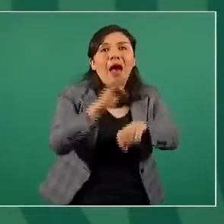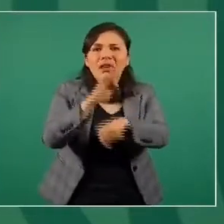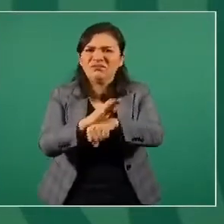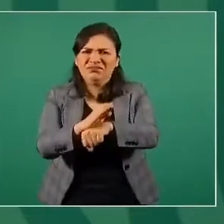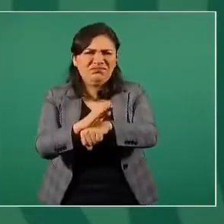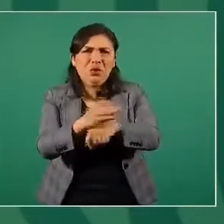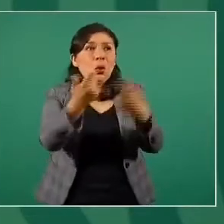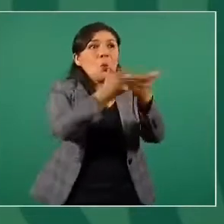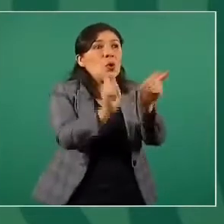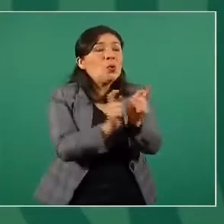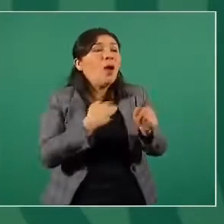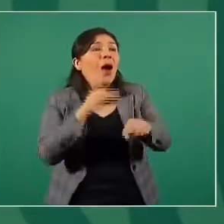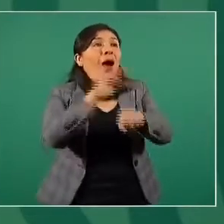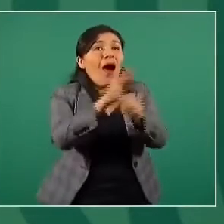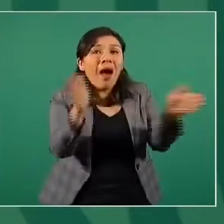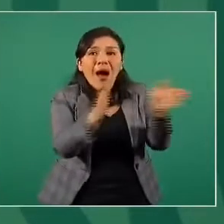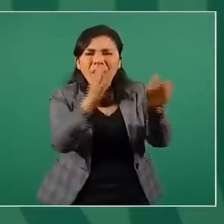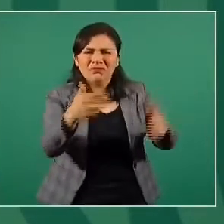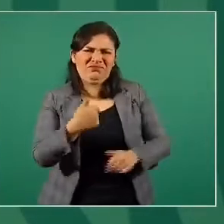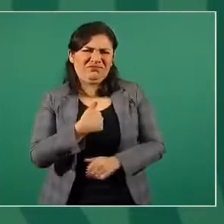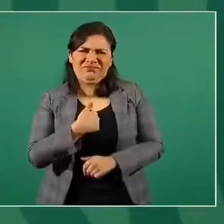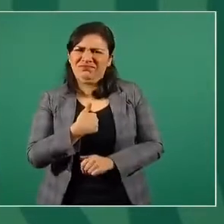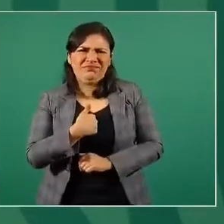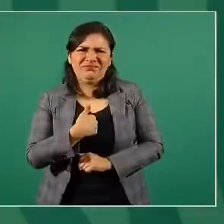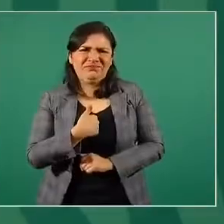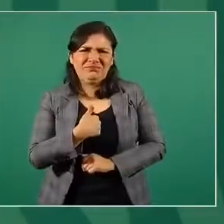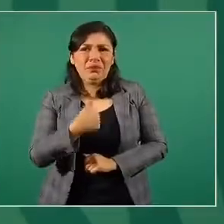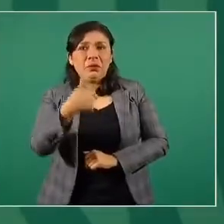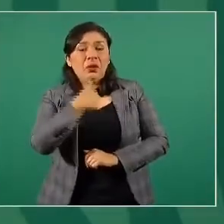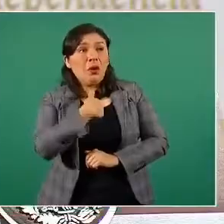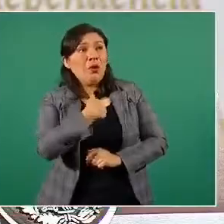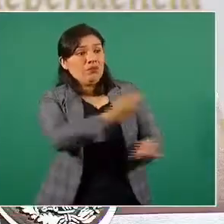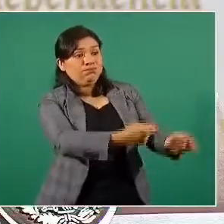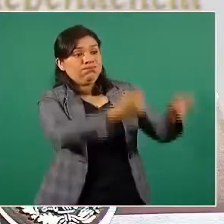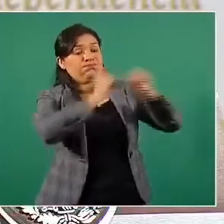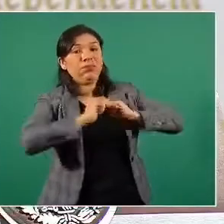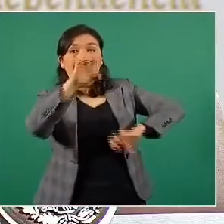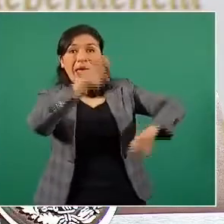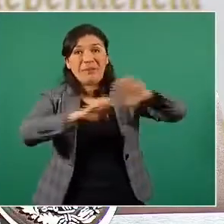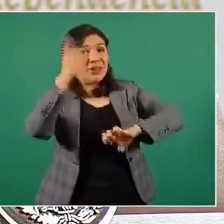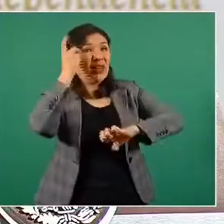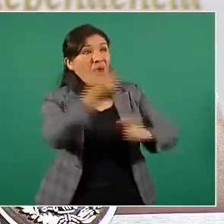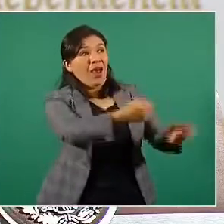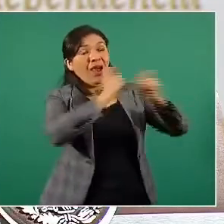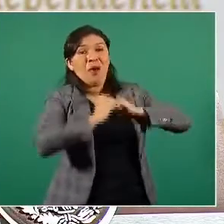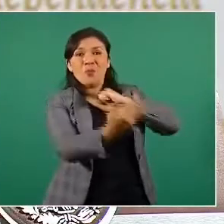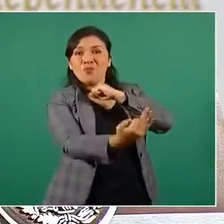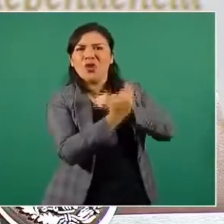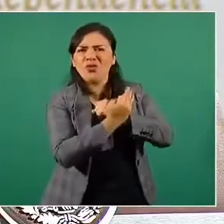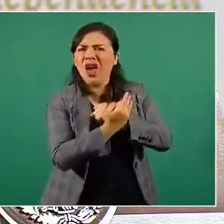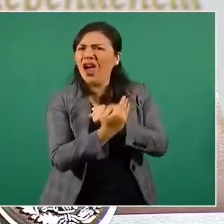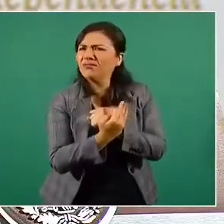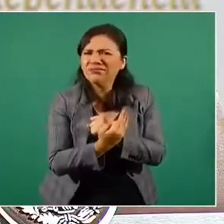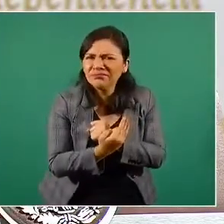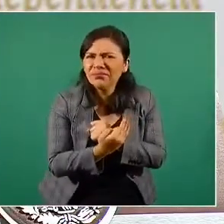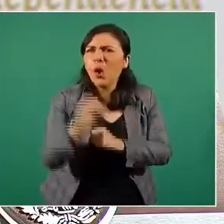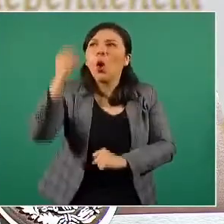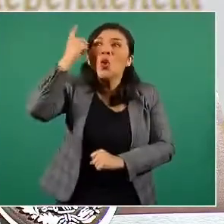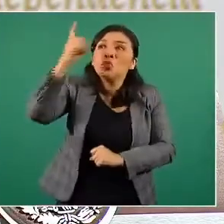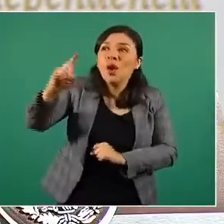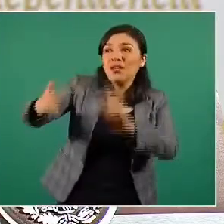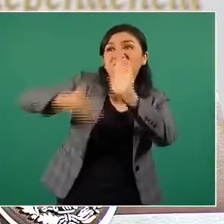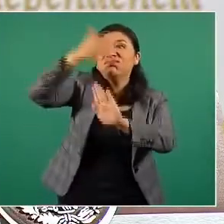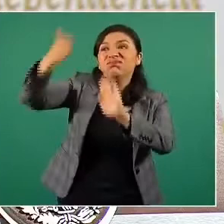Yo no represento al sector empresarial, a los inmobiliarios,